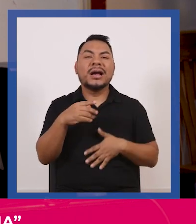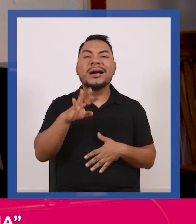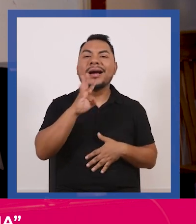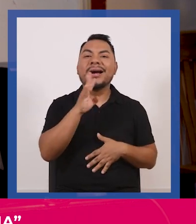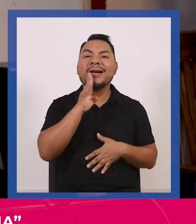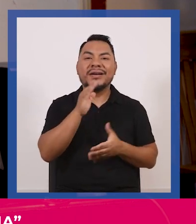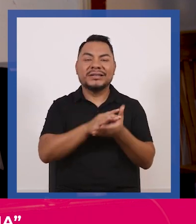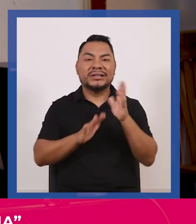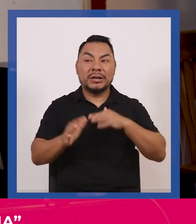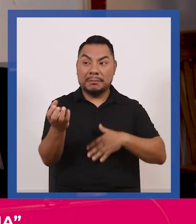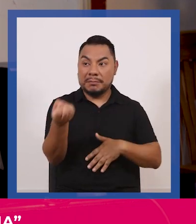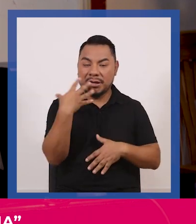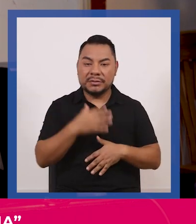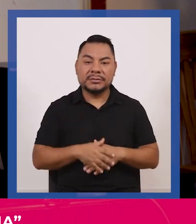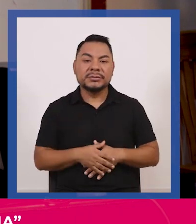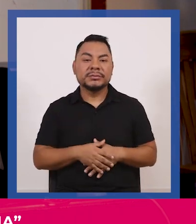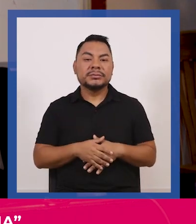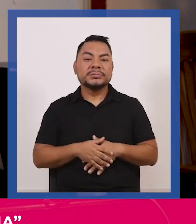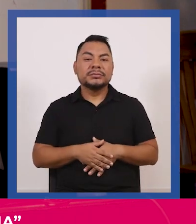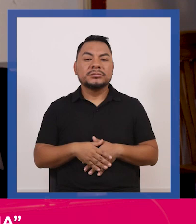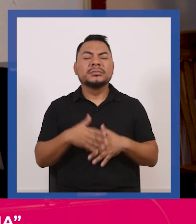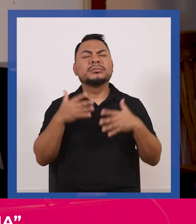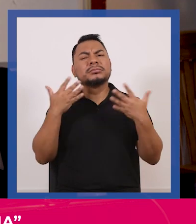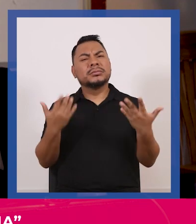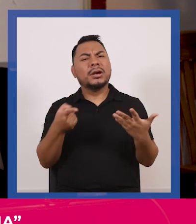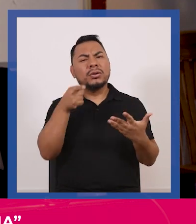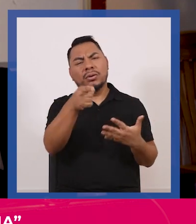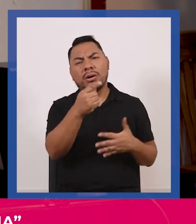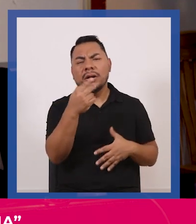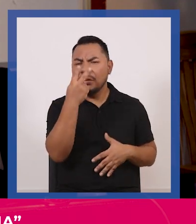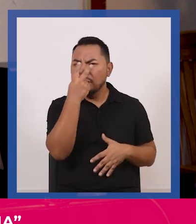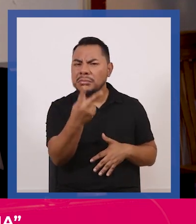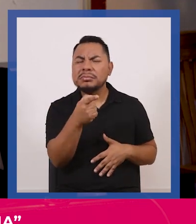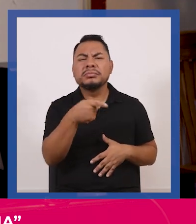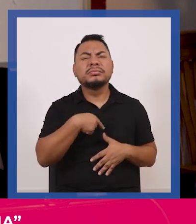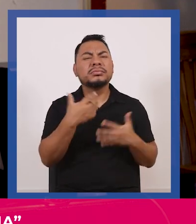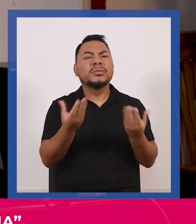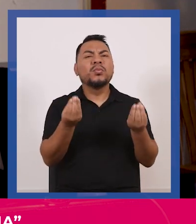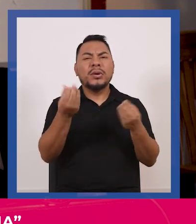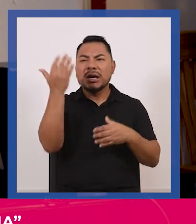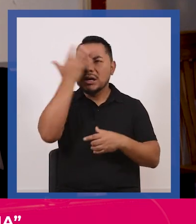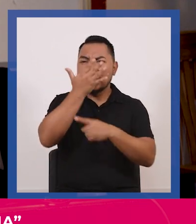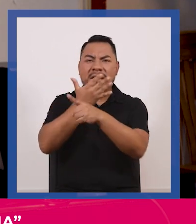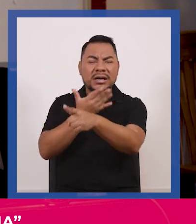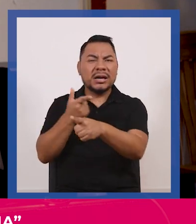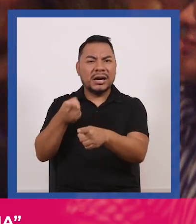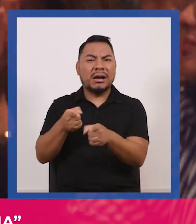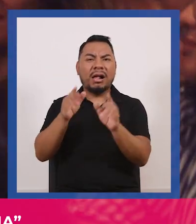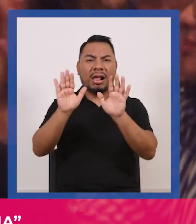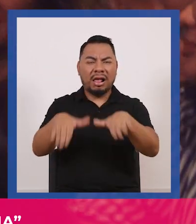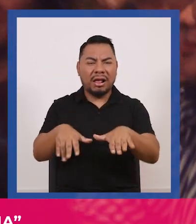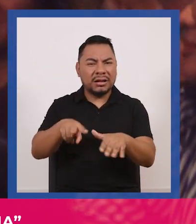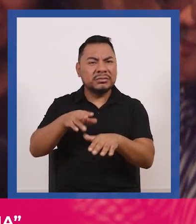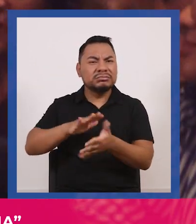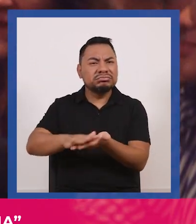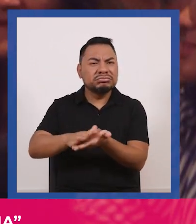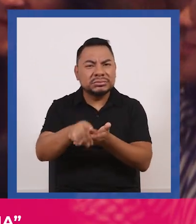me dice ¿acaso tú has visto papel higiénico negro tirado en el piso?